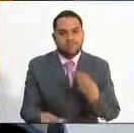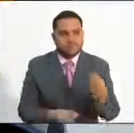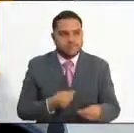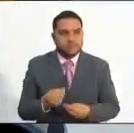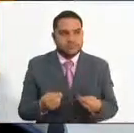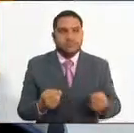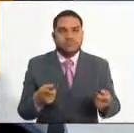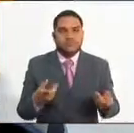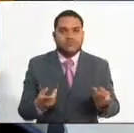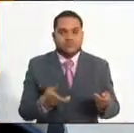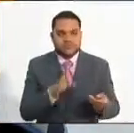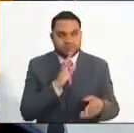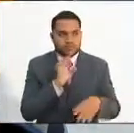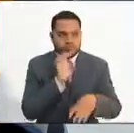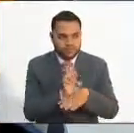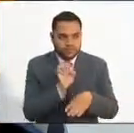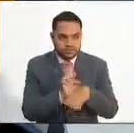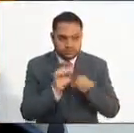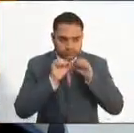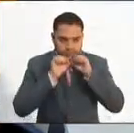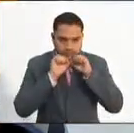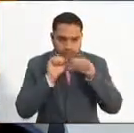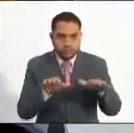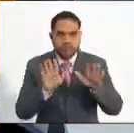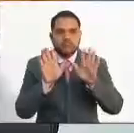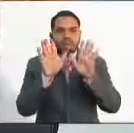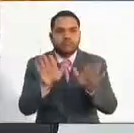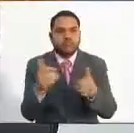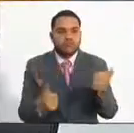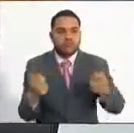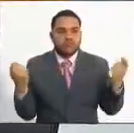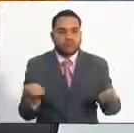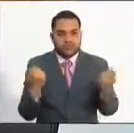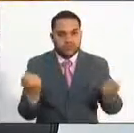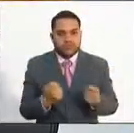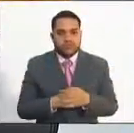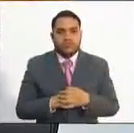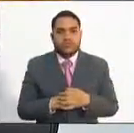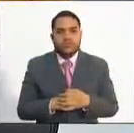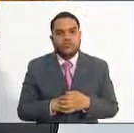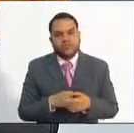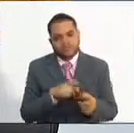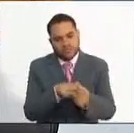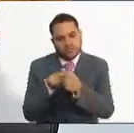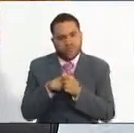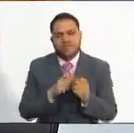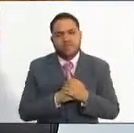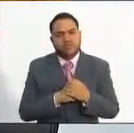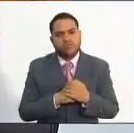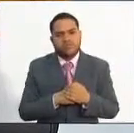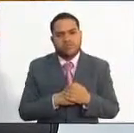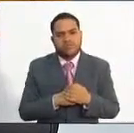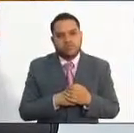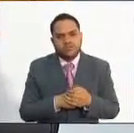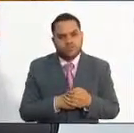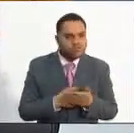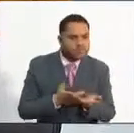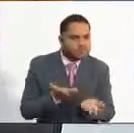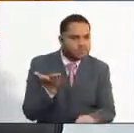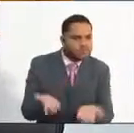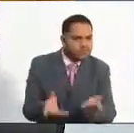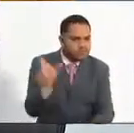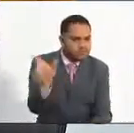conformada por la entidad pública para la cual se hace el concurso. En esta OPEC se encuentran determinadas las condiciones de estudio